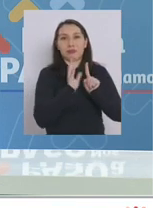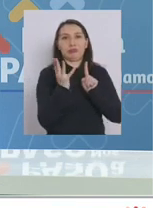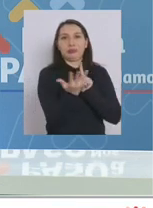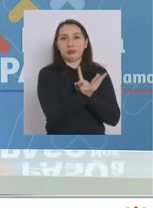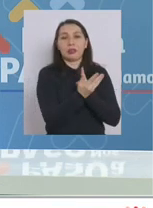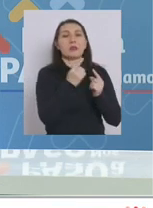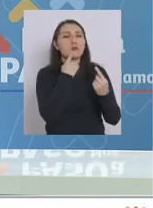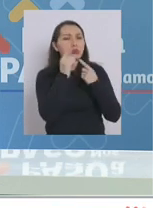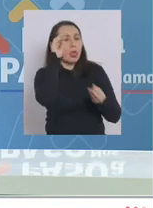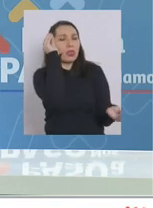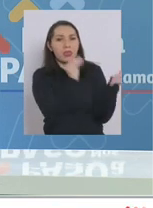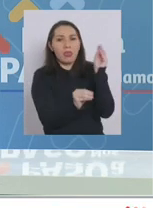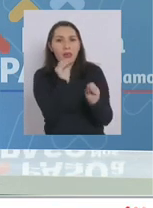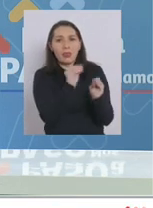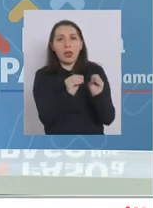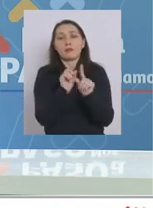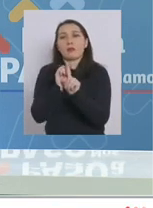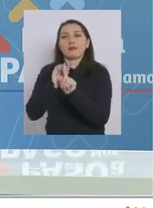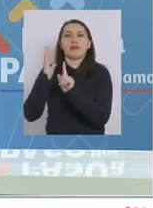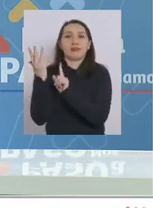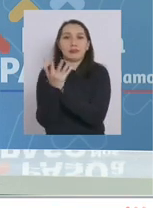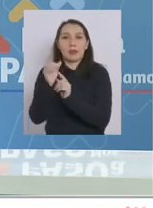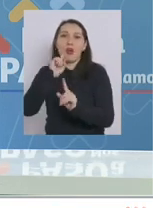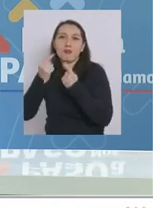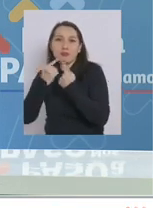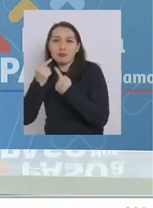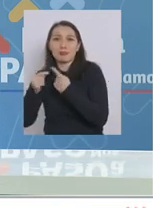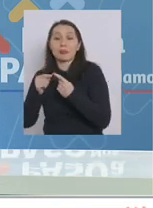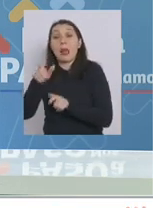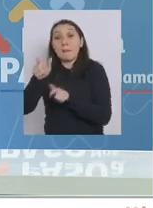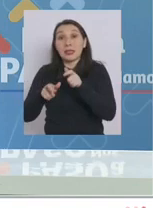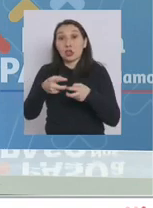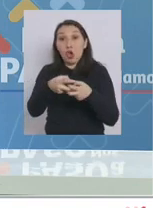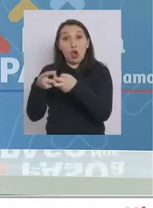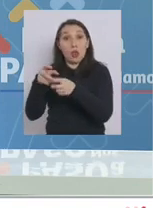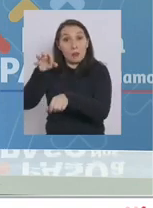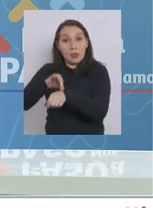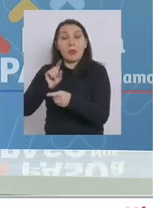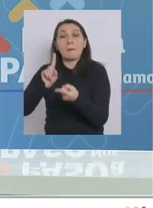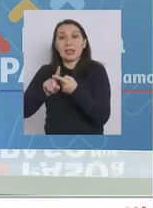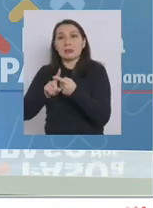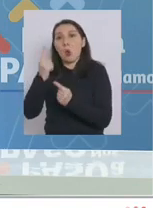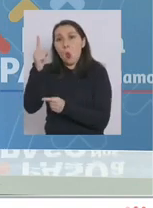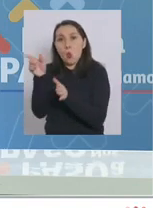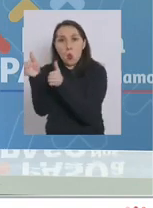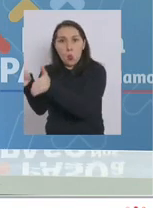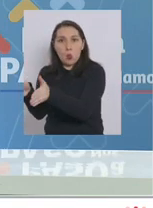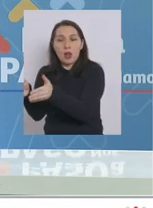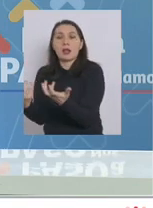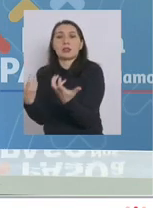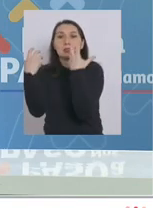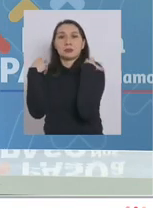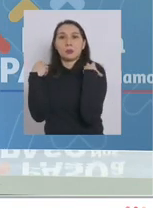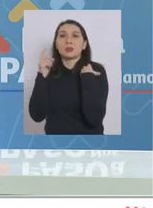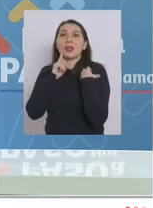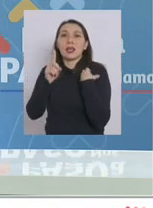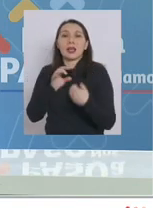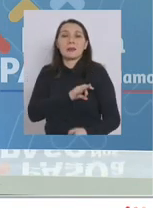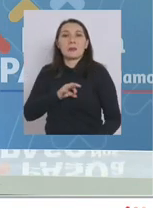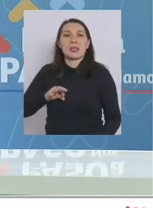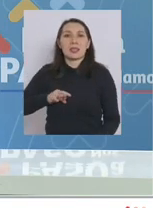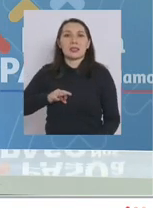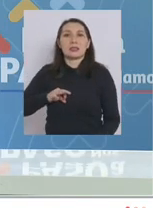hacía propuestas y obviamente se conversaba las personas del colegio médico participaron en una mesa que dirigió el